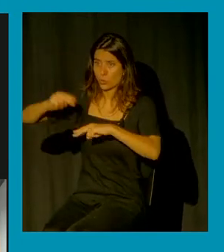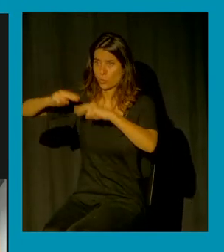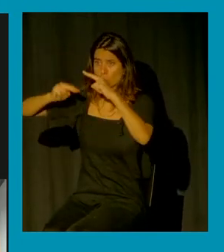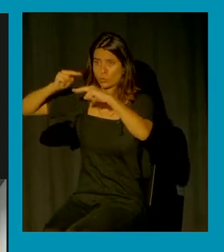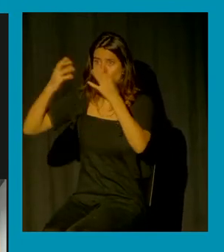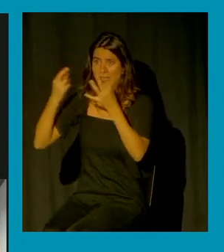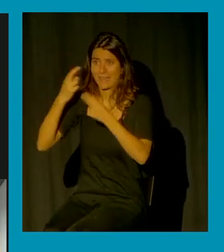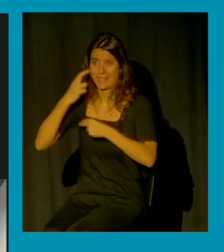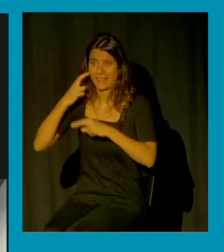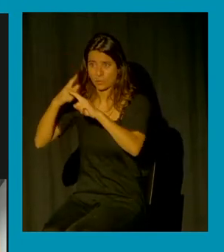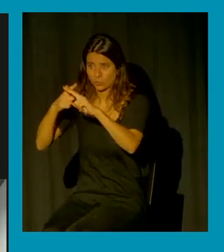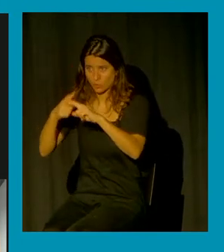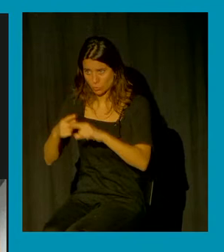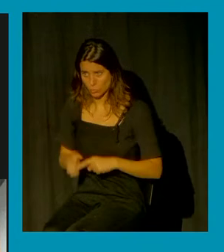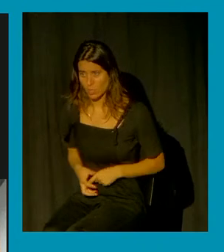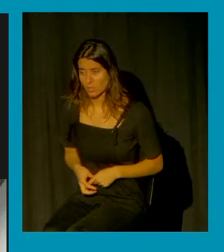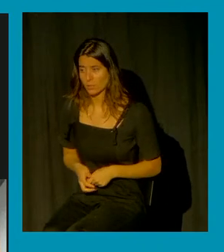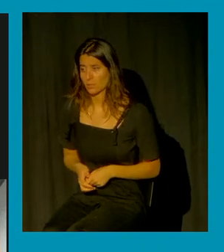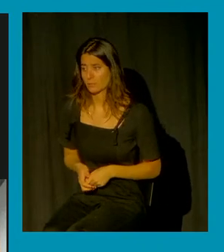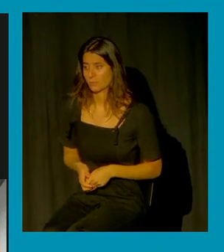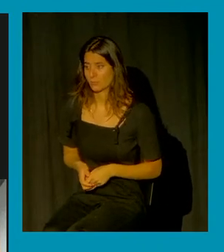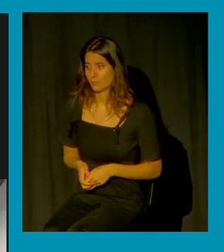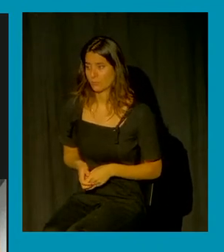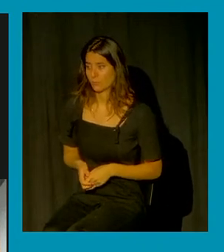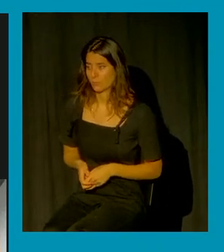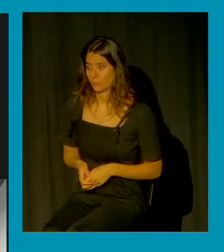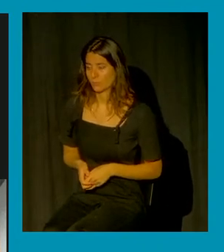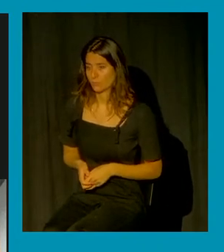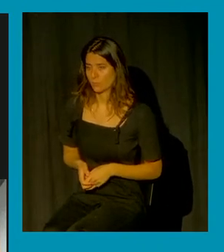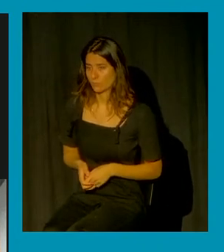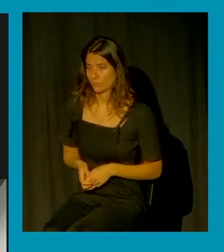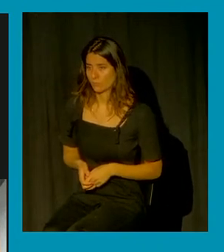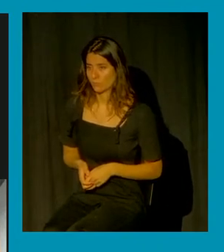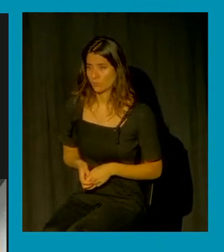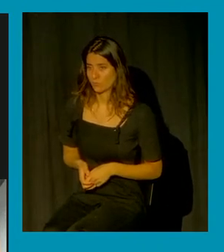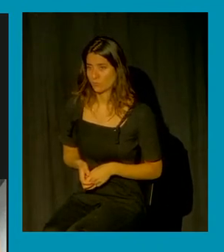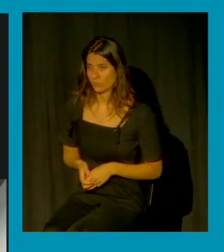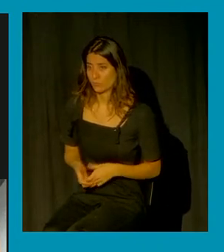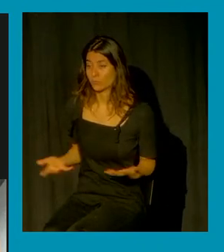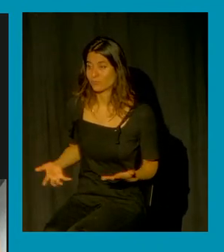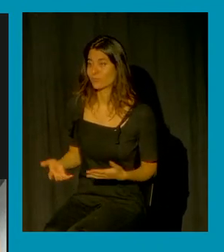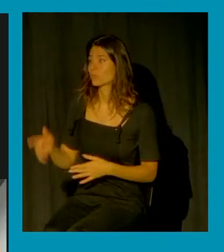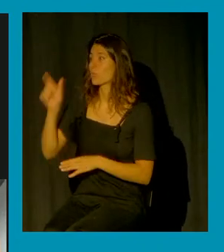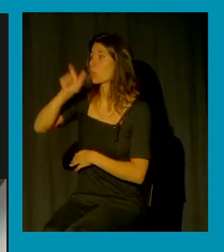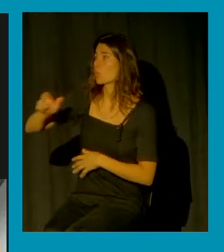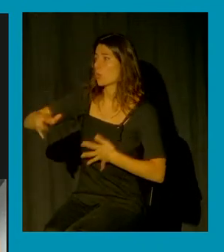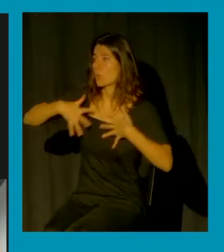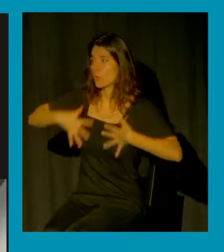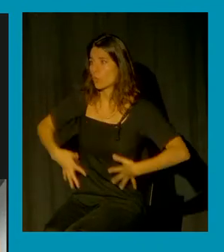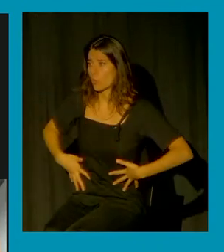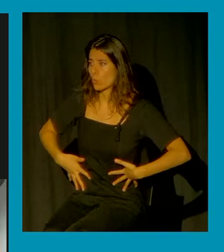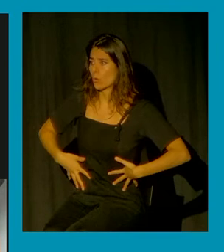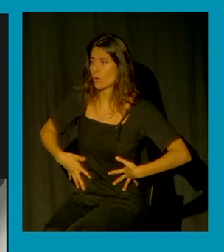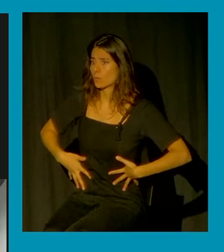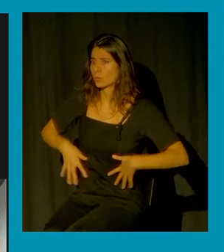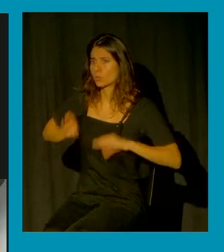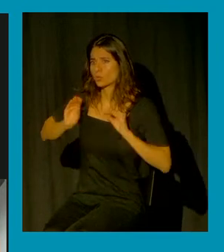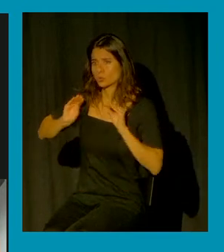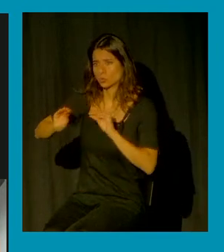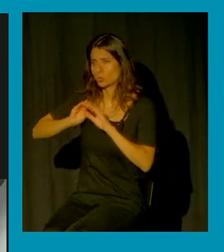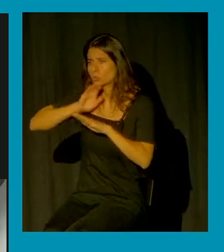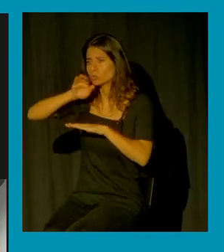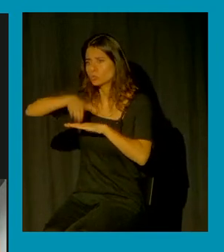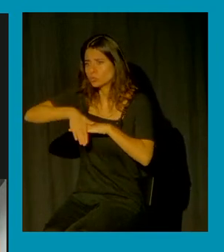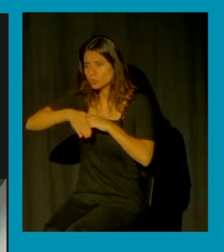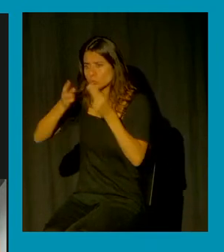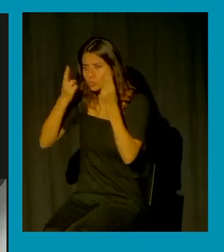social construye ¿cómo se consigue la sumisión de los cuerpos a través del control de las ideas